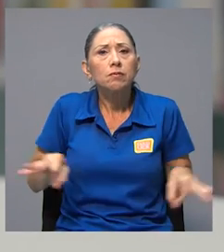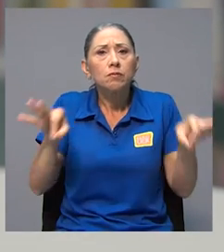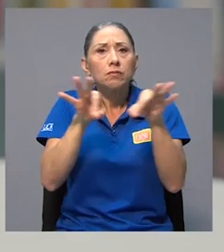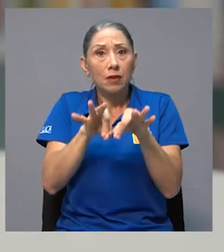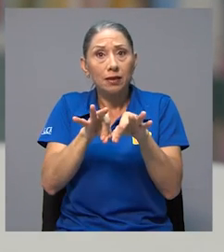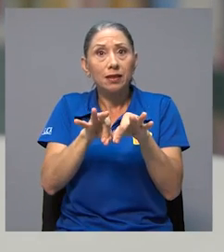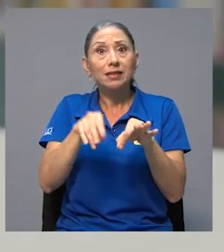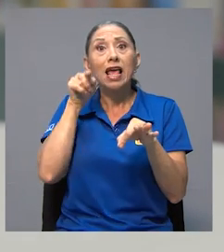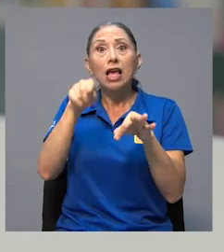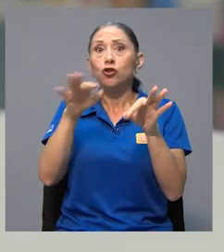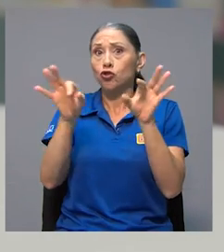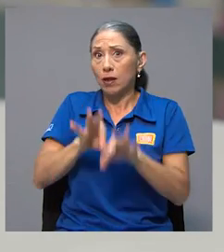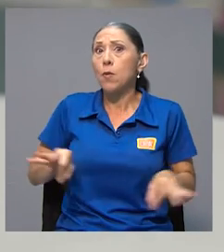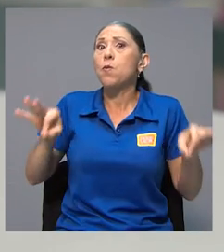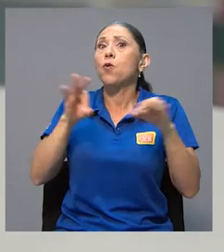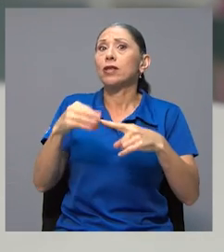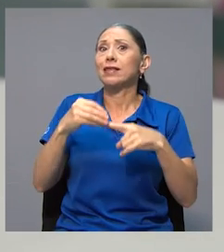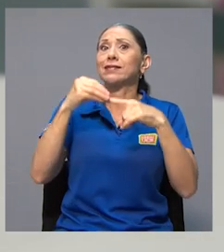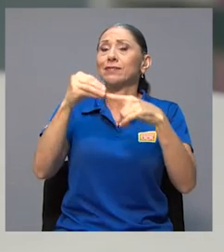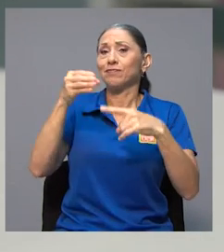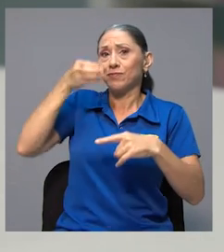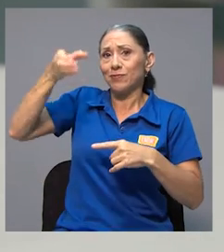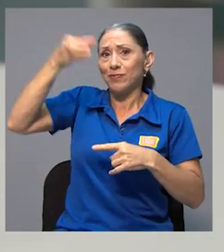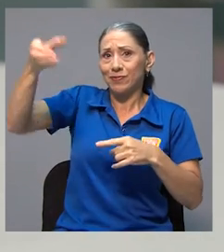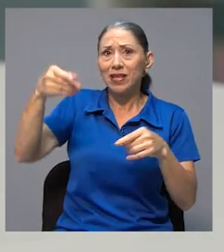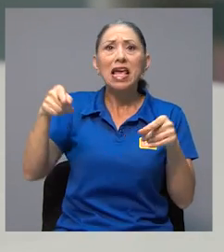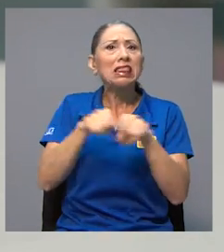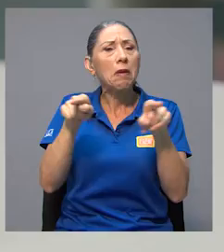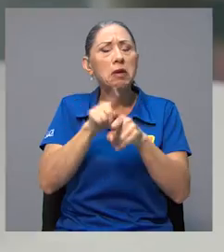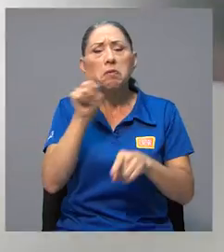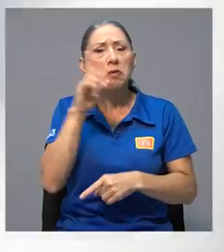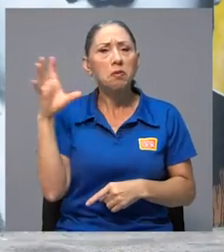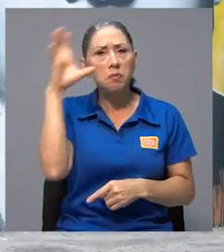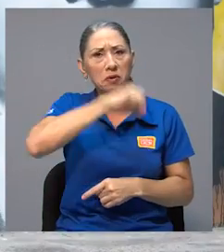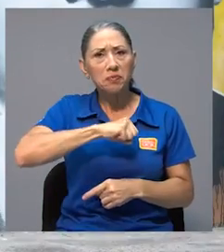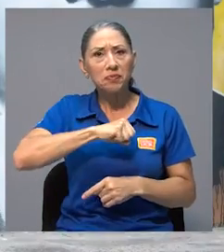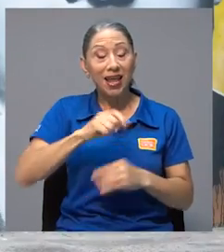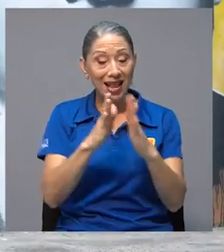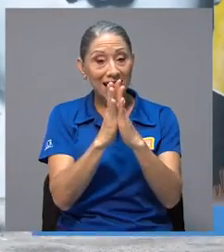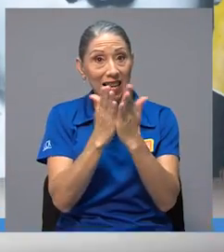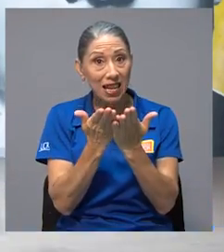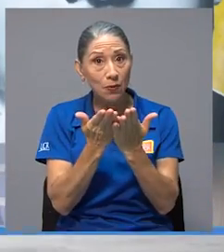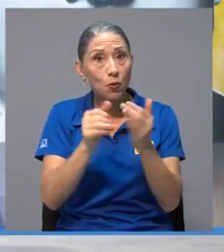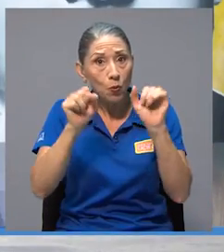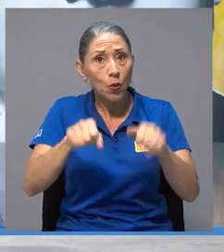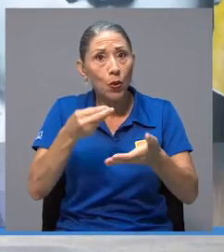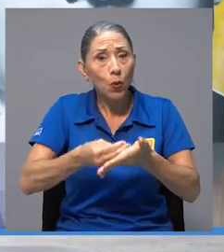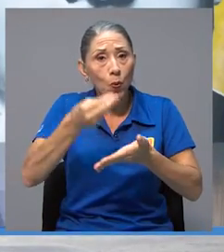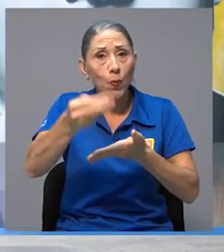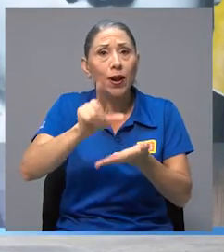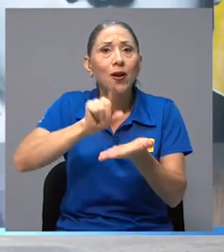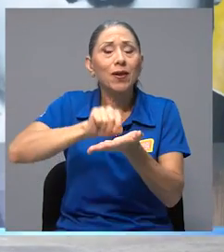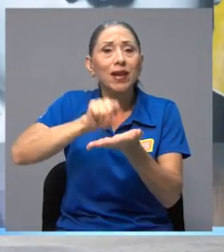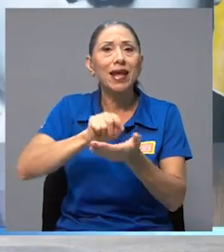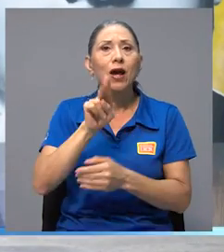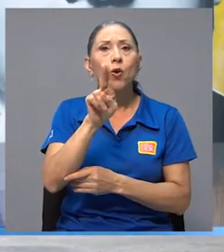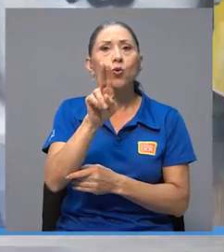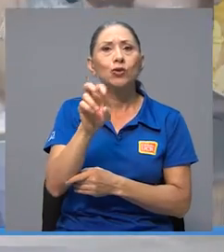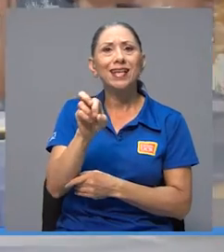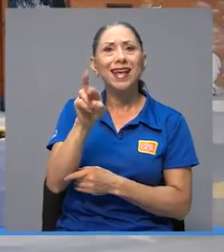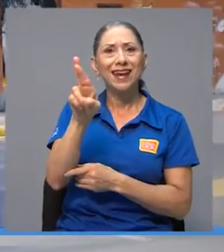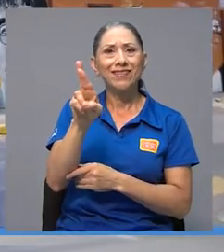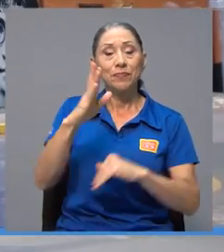resultan tan culturalmente relevantes como inadvertidos. Este libro está disponible en la librería